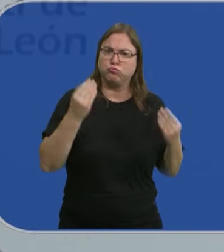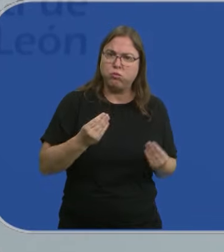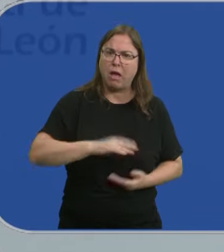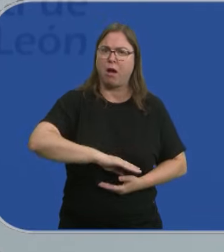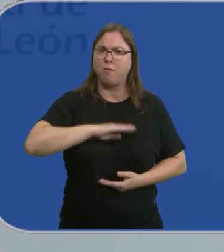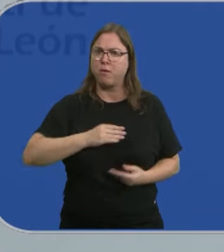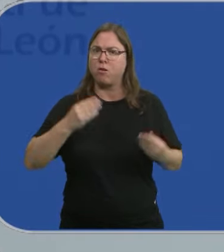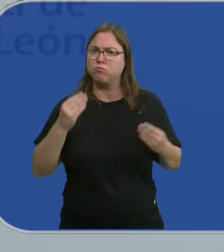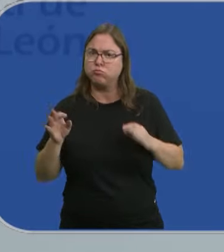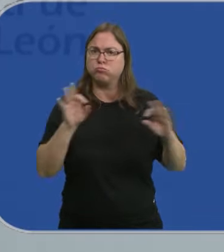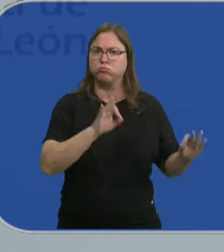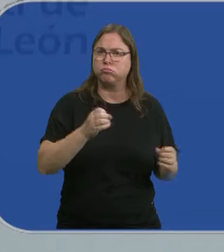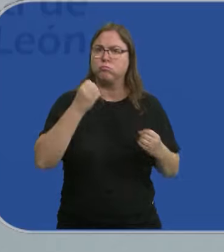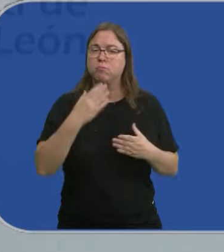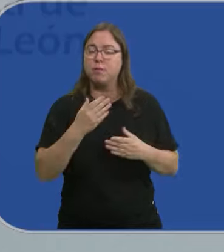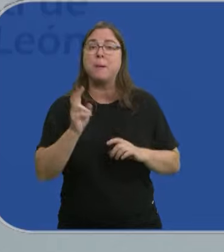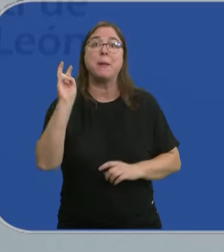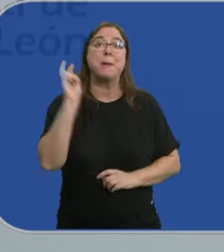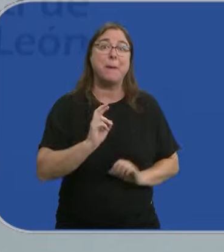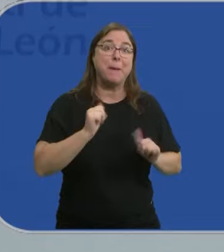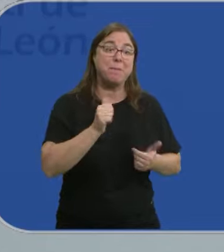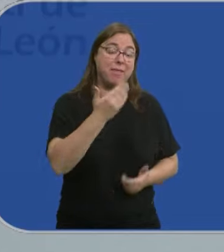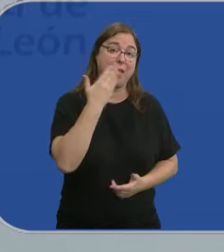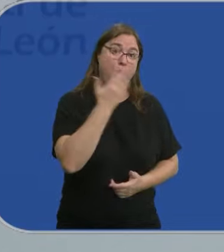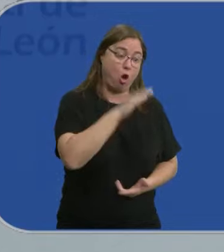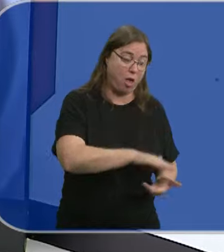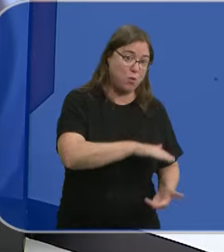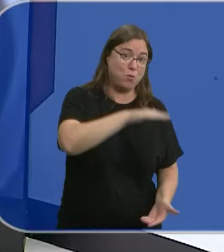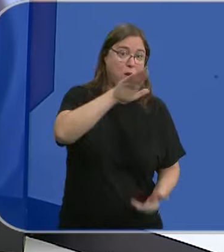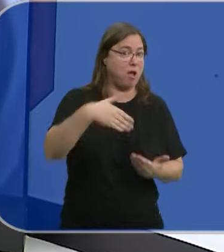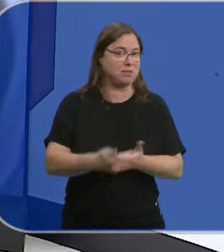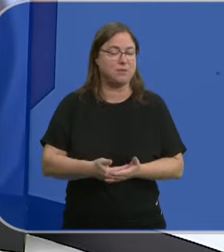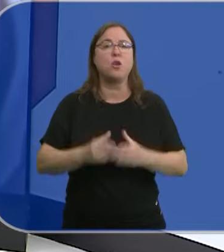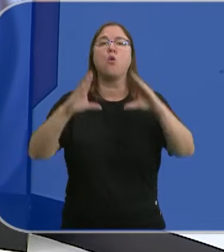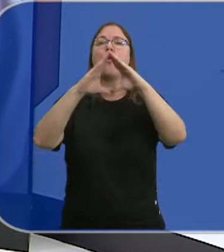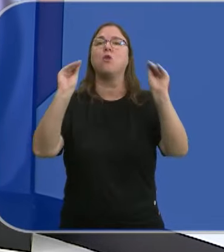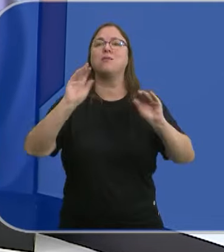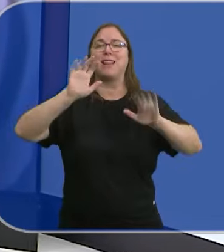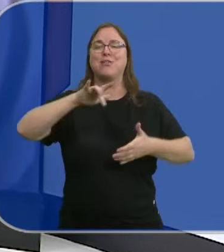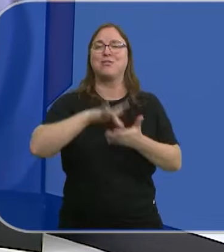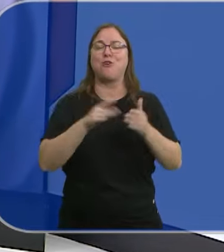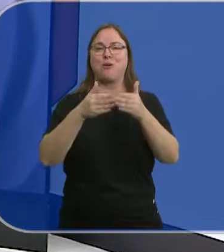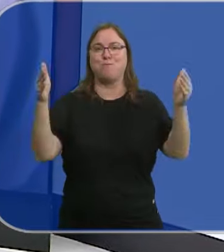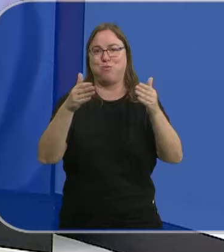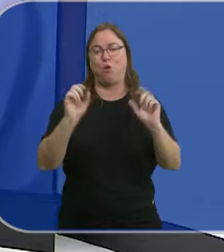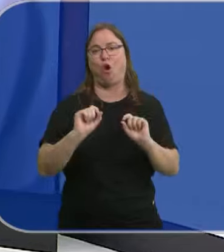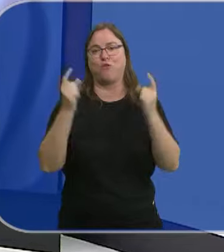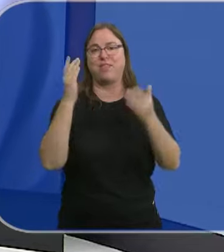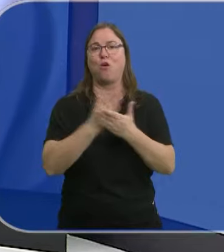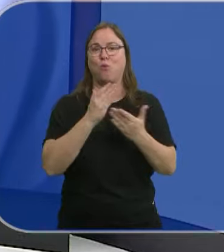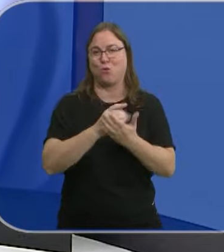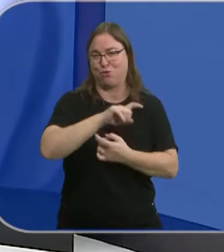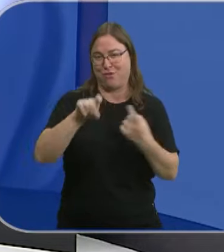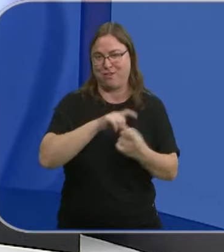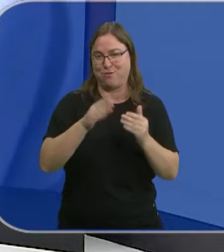alta preparación, que nace desde el mundo educativo. La Universidad de León ha celebrado hoy la apertura institucional de su